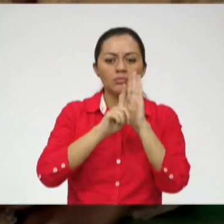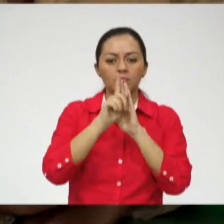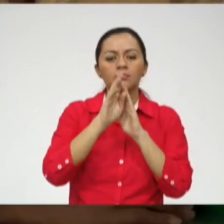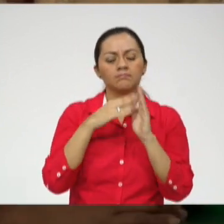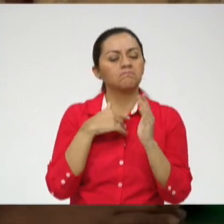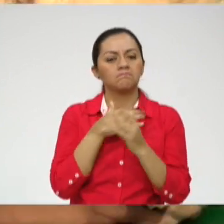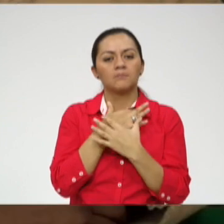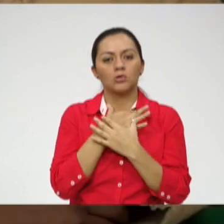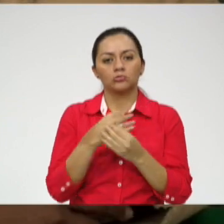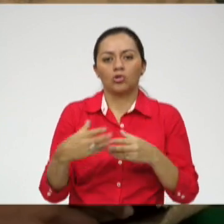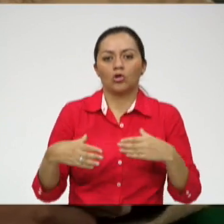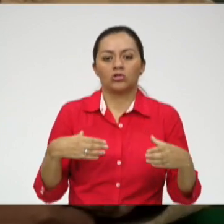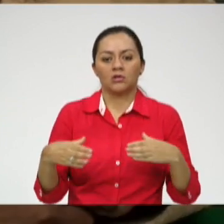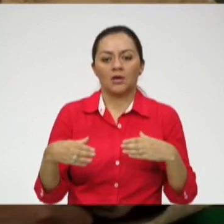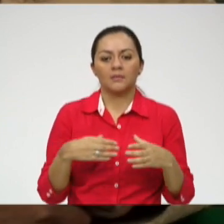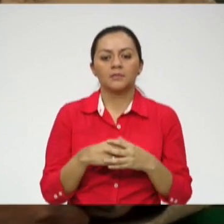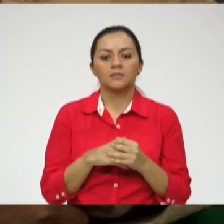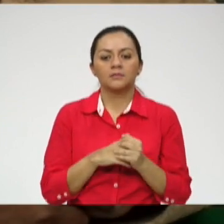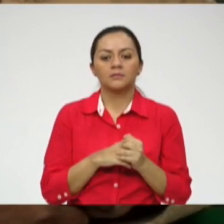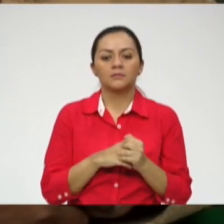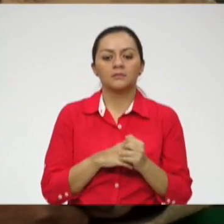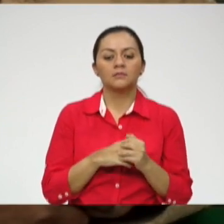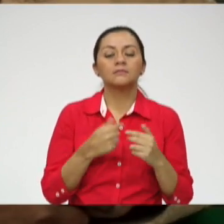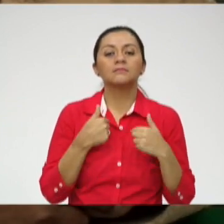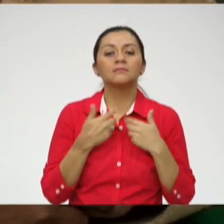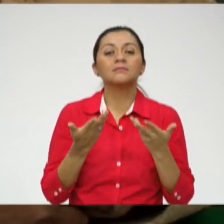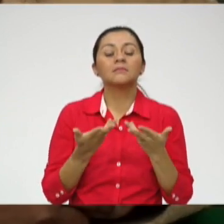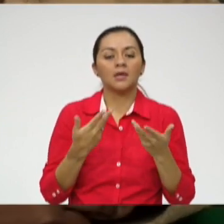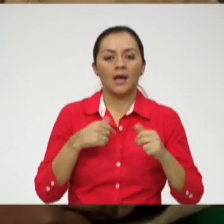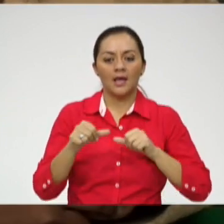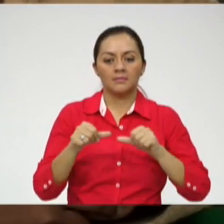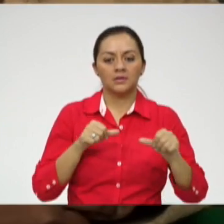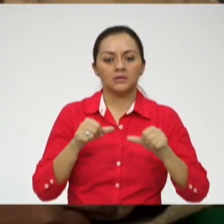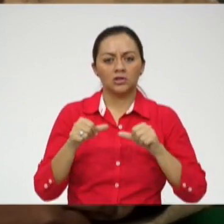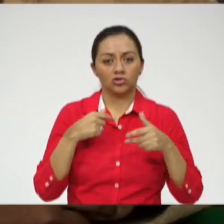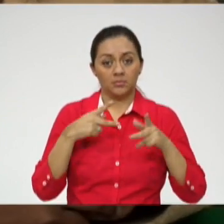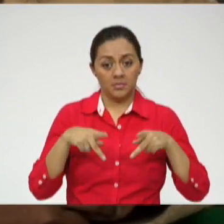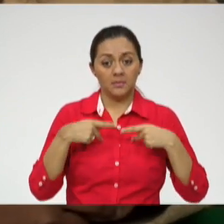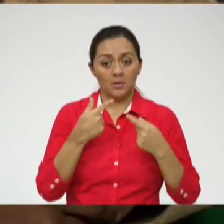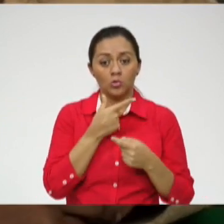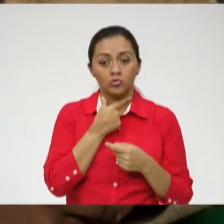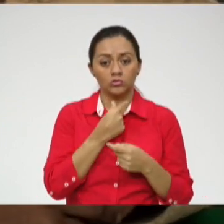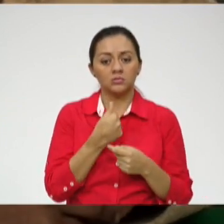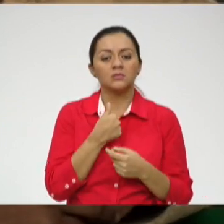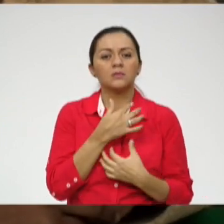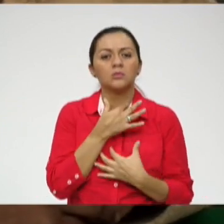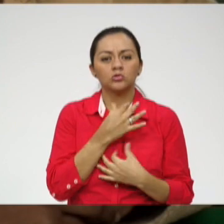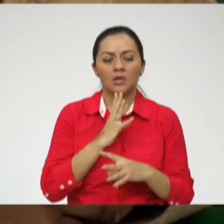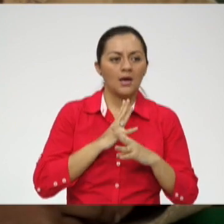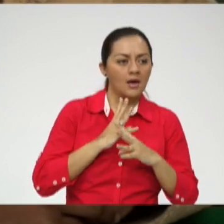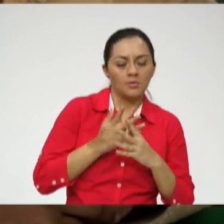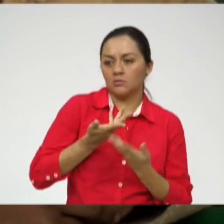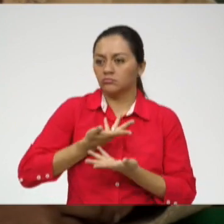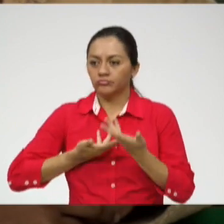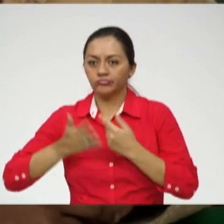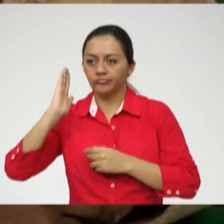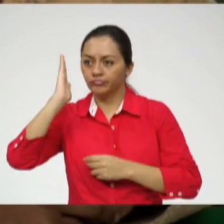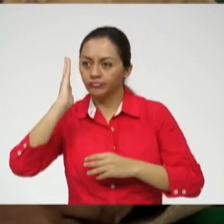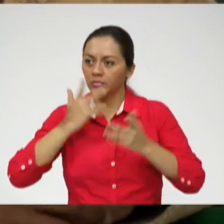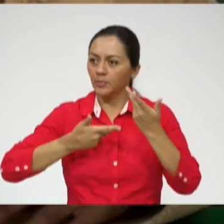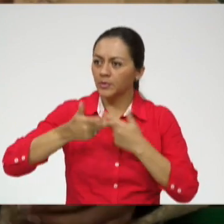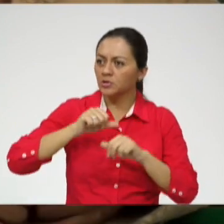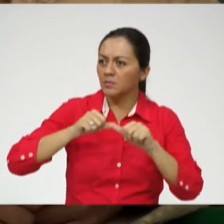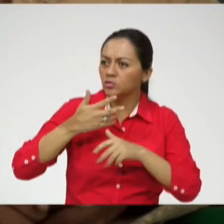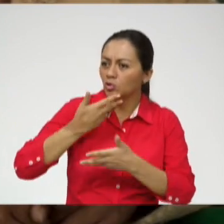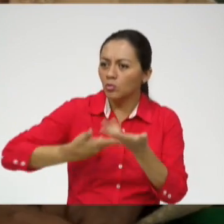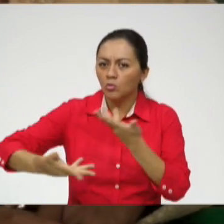todo, mejor dicho, contable, ¿no? Mi personalidad influye bastante en lo que es la administración, por lo que me gusta hablar, comunicarme con otras personas,